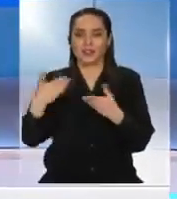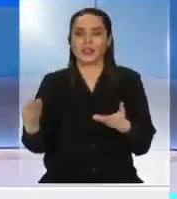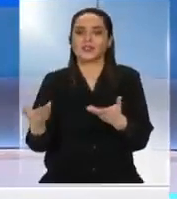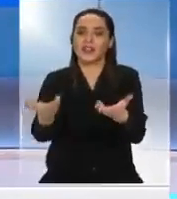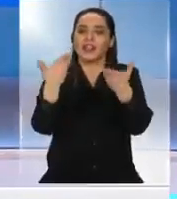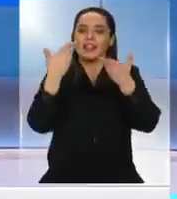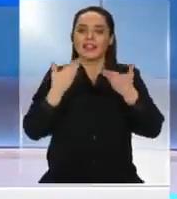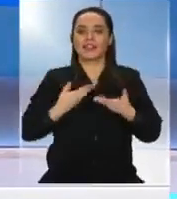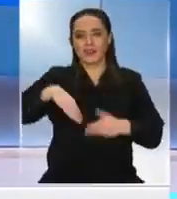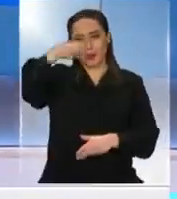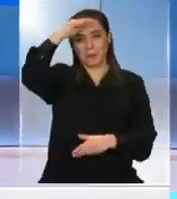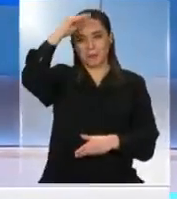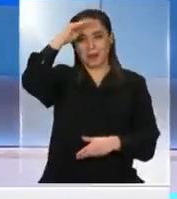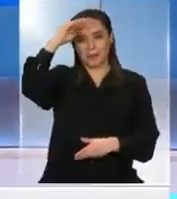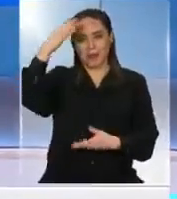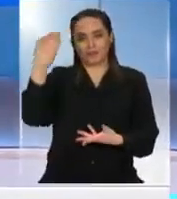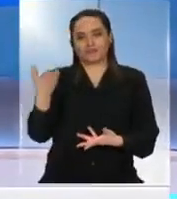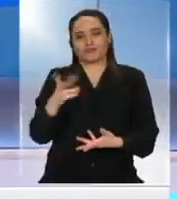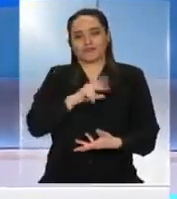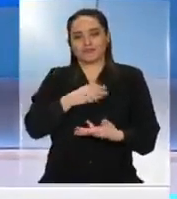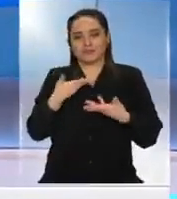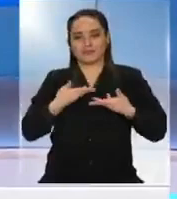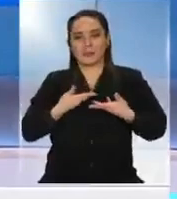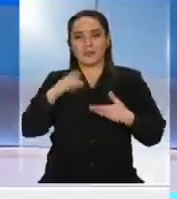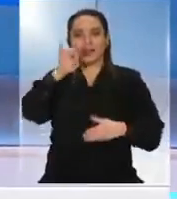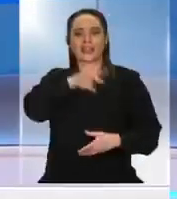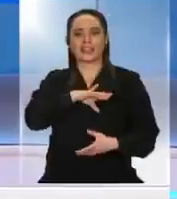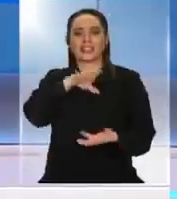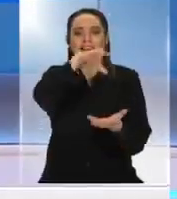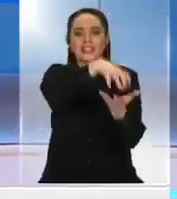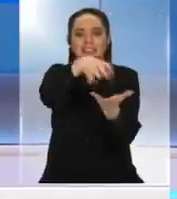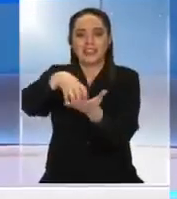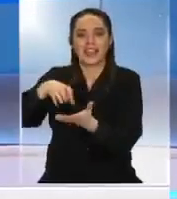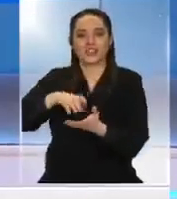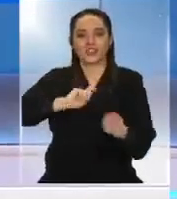premiarnos con vuestra confianza para transformar Chile desde los territorios a